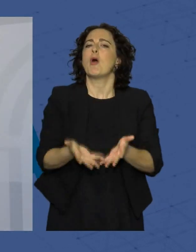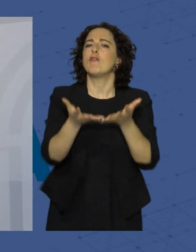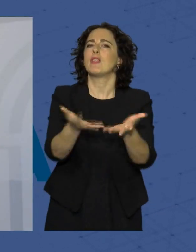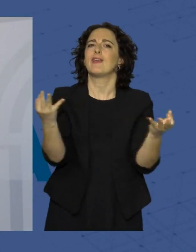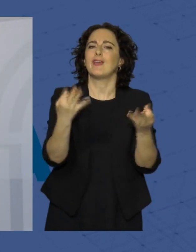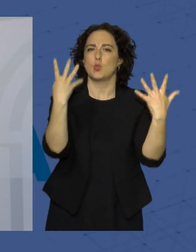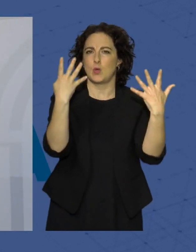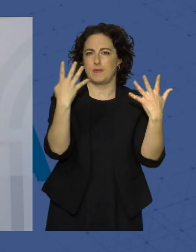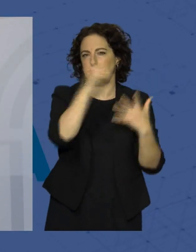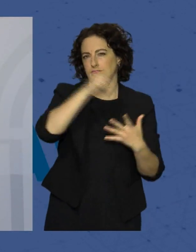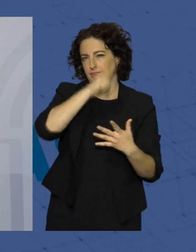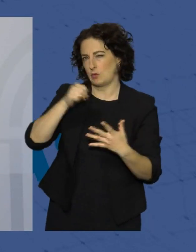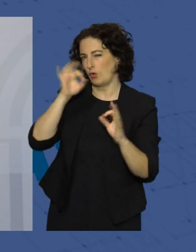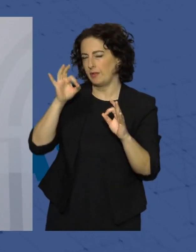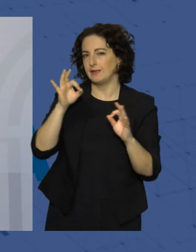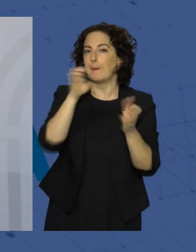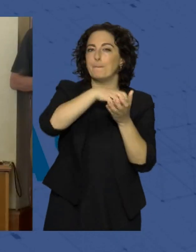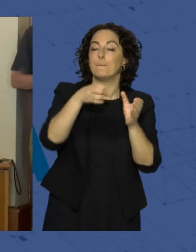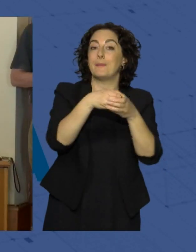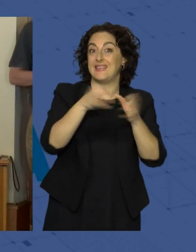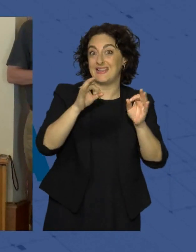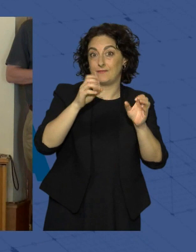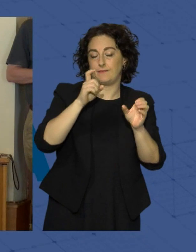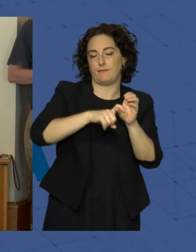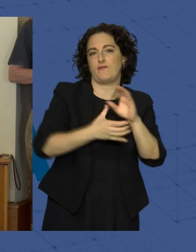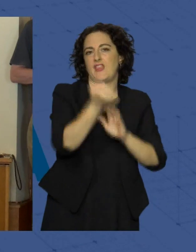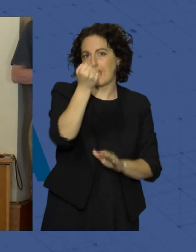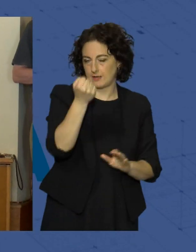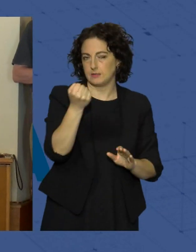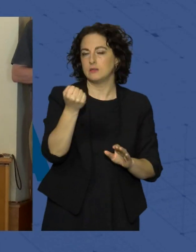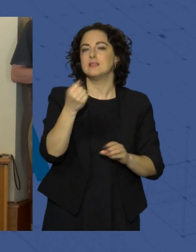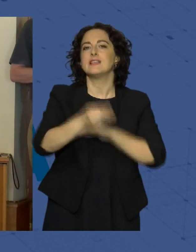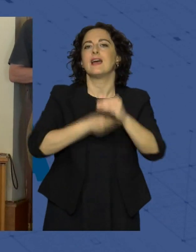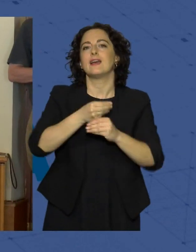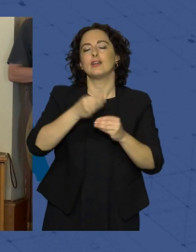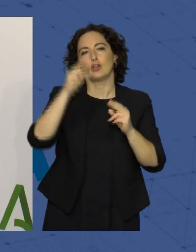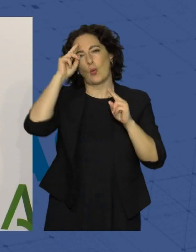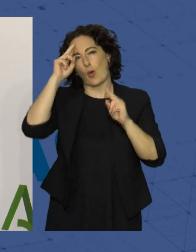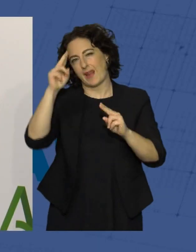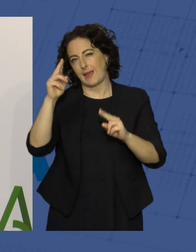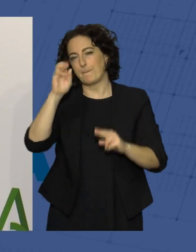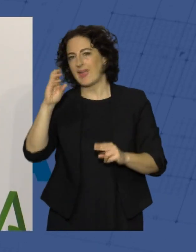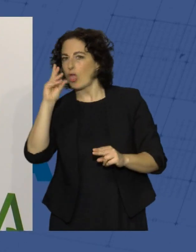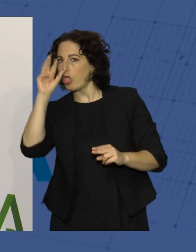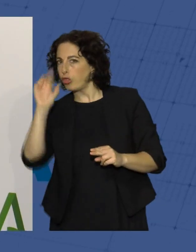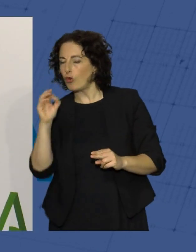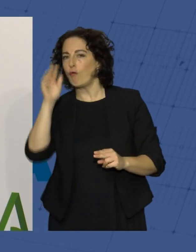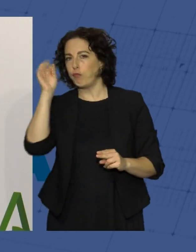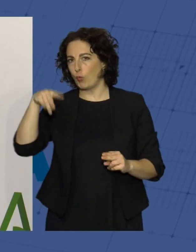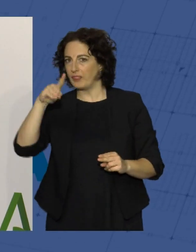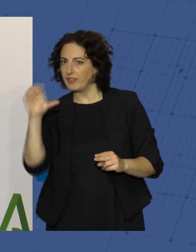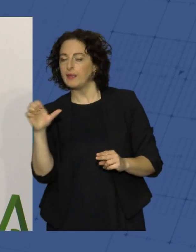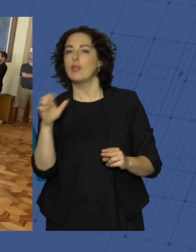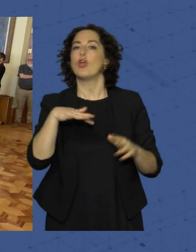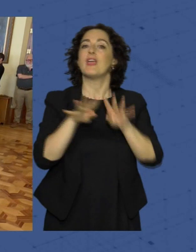nueve recitales en Peñas Federadas de la provincia almeriense que se llevarán a cabo en homenaje a Pedro El Funde. Los municipios beneficiarios son